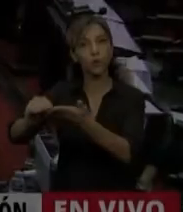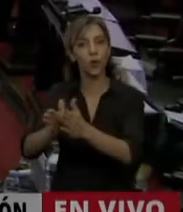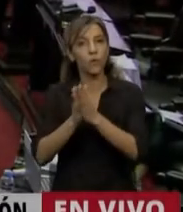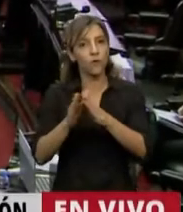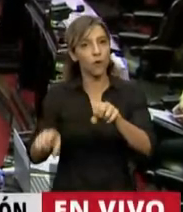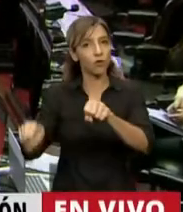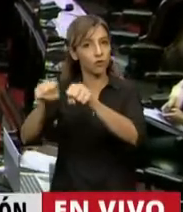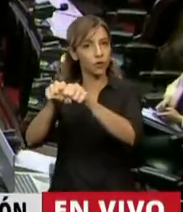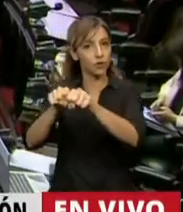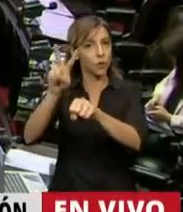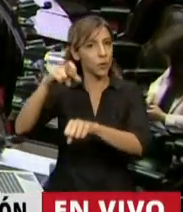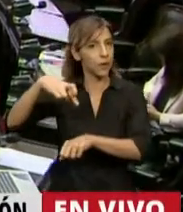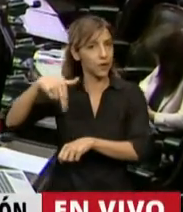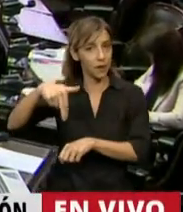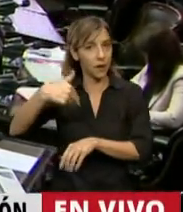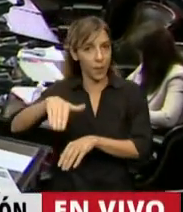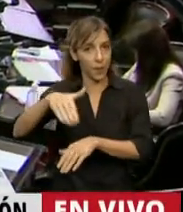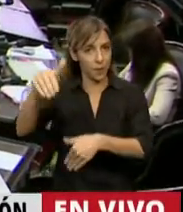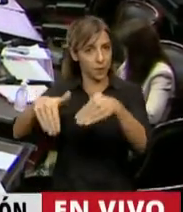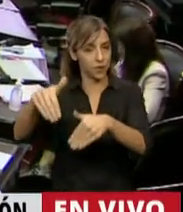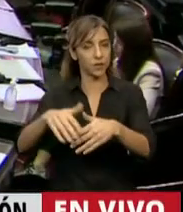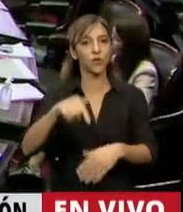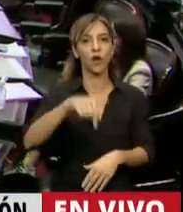Tiene la palabra el diputado Gualberto Ascende.